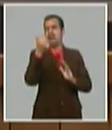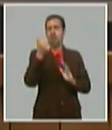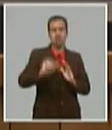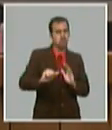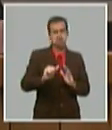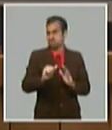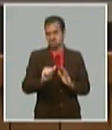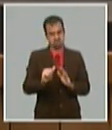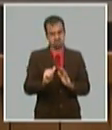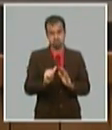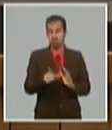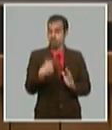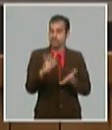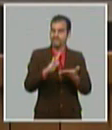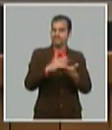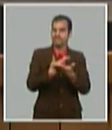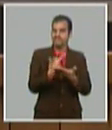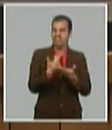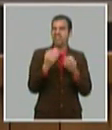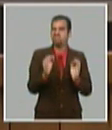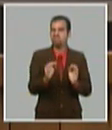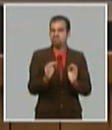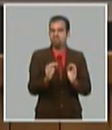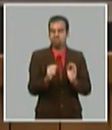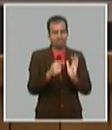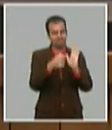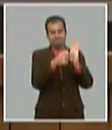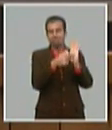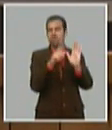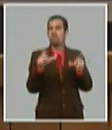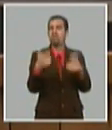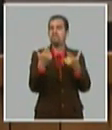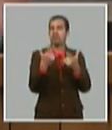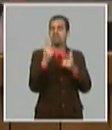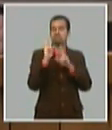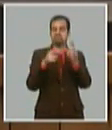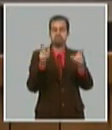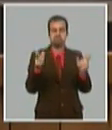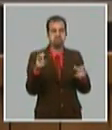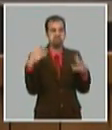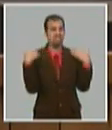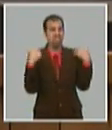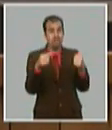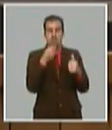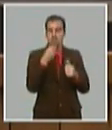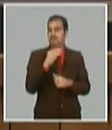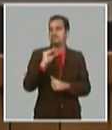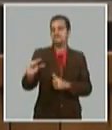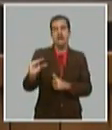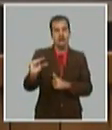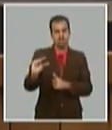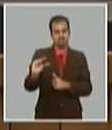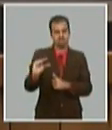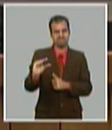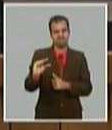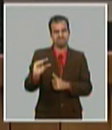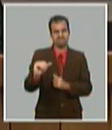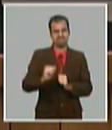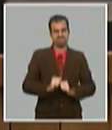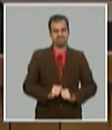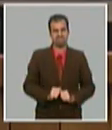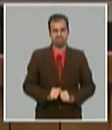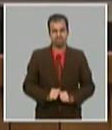nosotros estamos quitando el cumplimiento la condicionante de cumplir los indicadores directivos para acceder al pago salario o sea el ingreso móvil